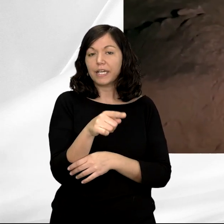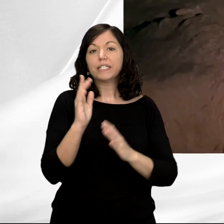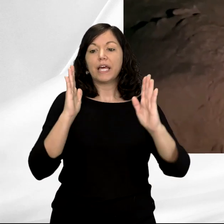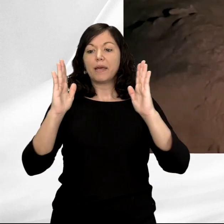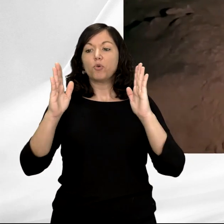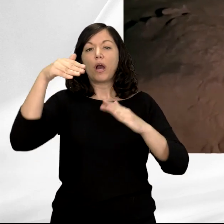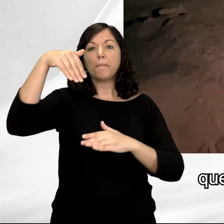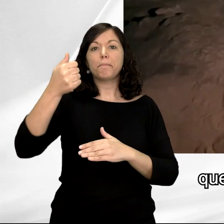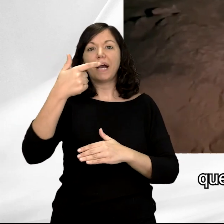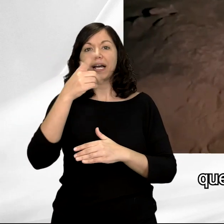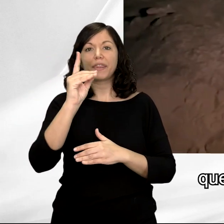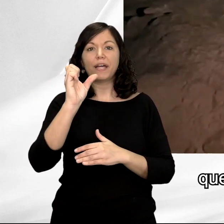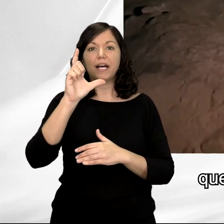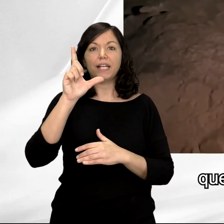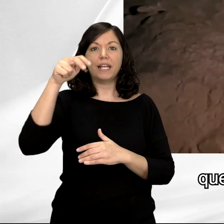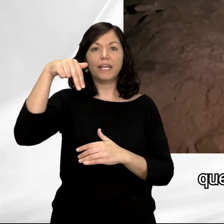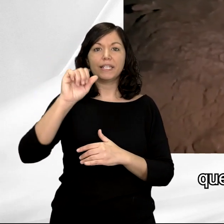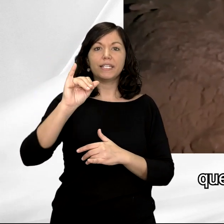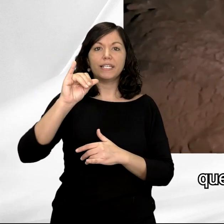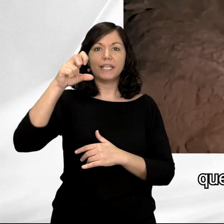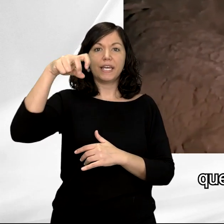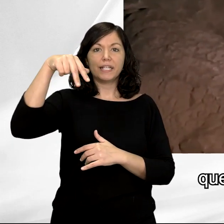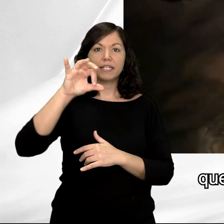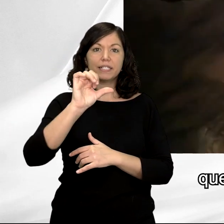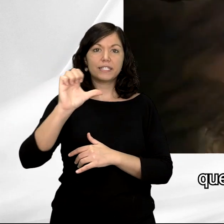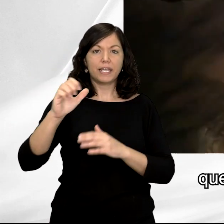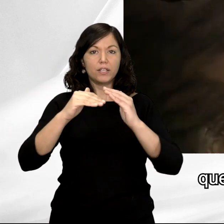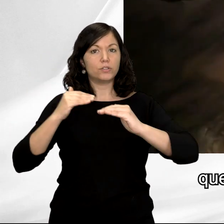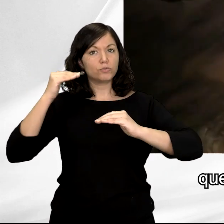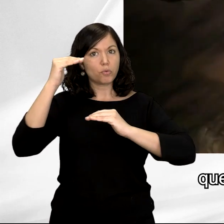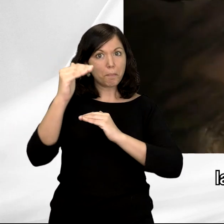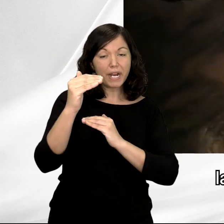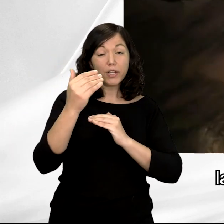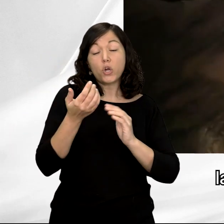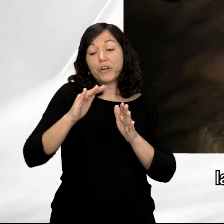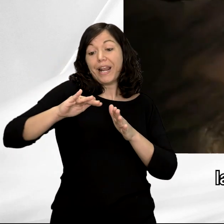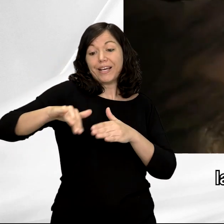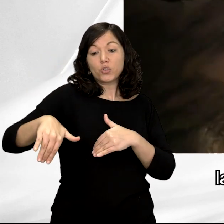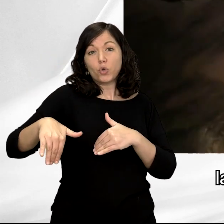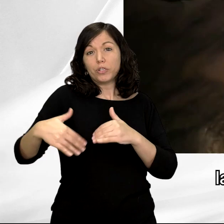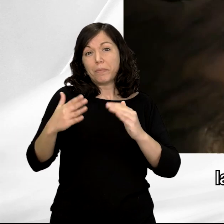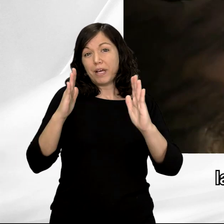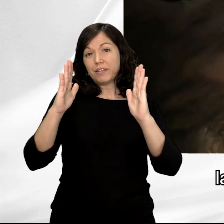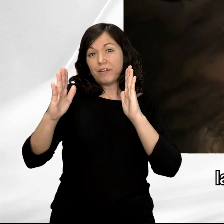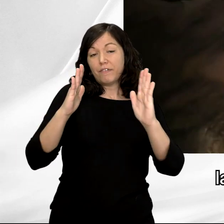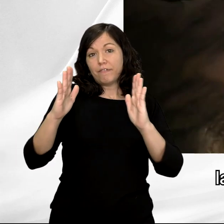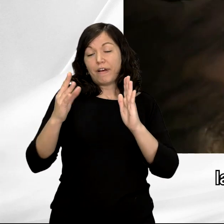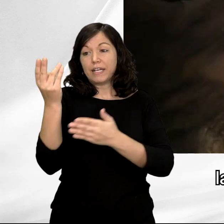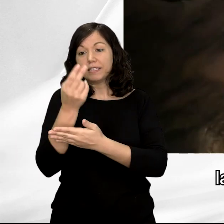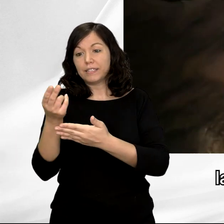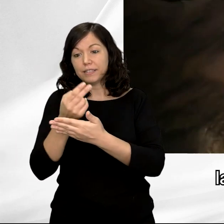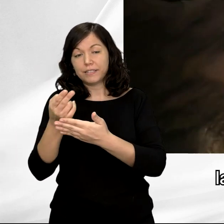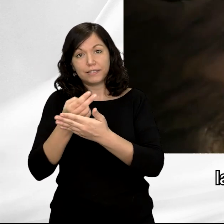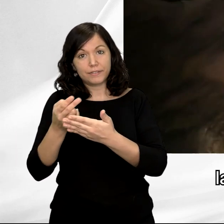magdaleniense reciente, que incluiría el magdaleniense medio y superior, en consonancia con lo que serían las últimas fases gráficas del panel